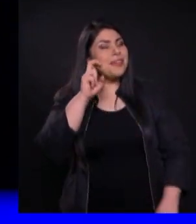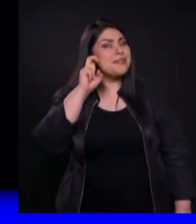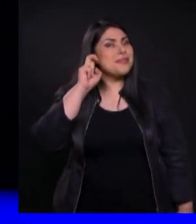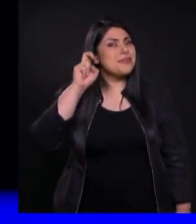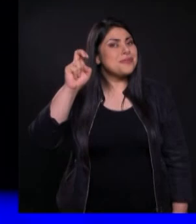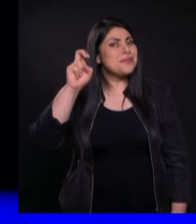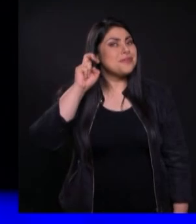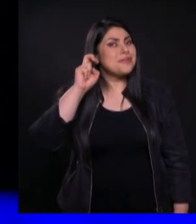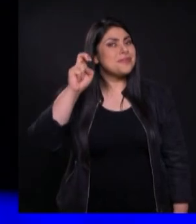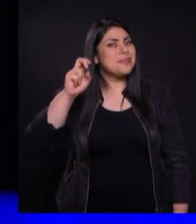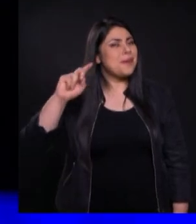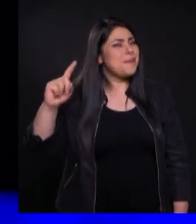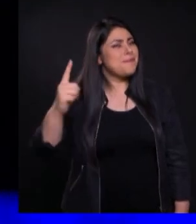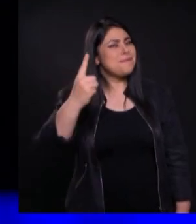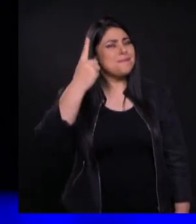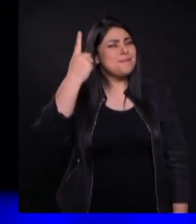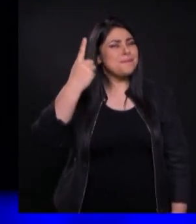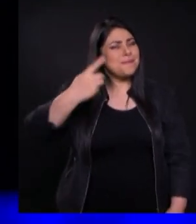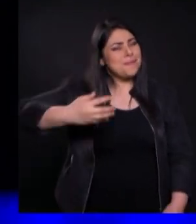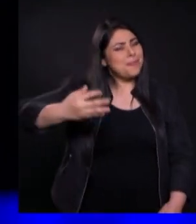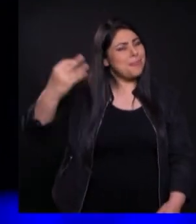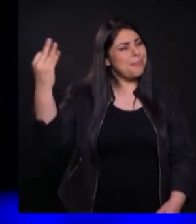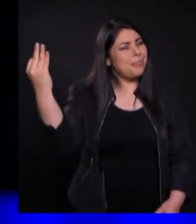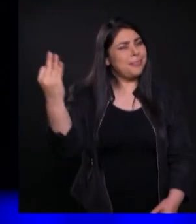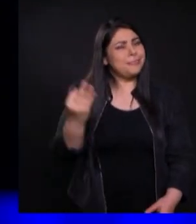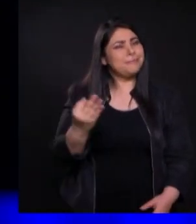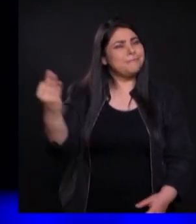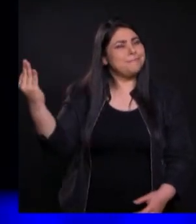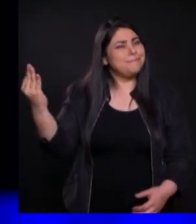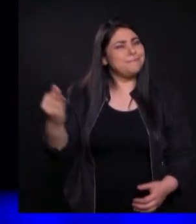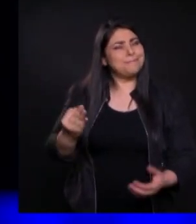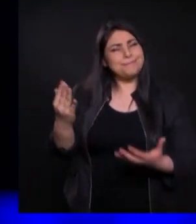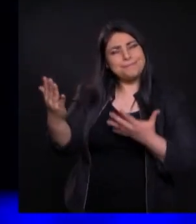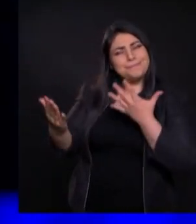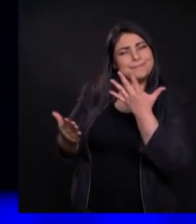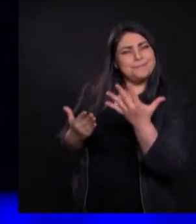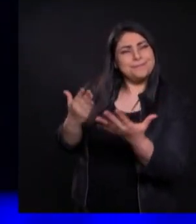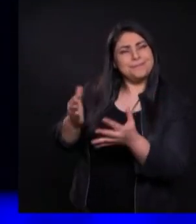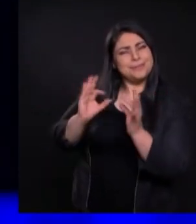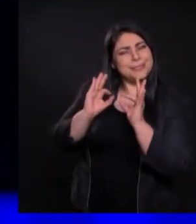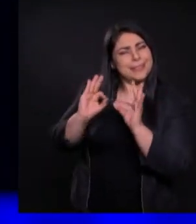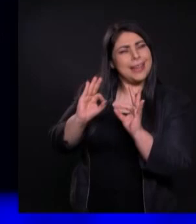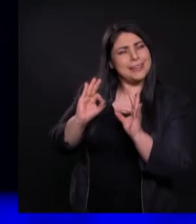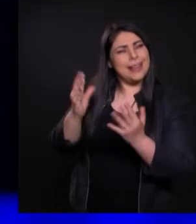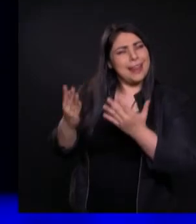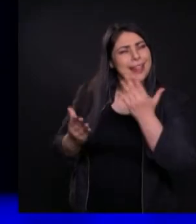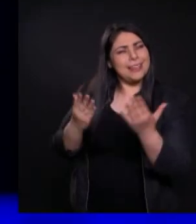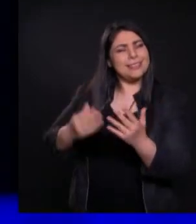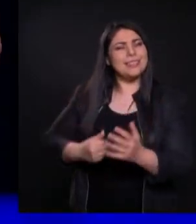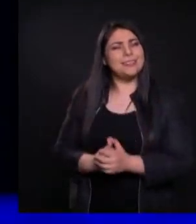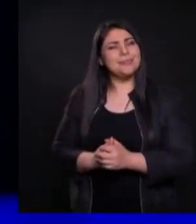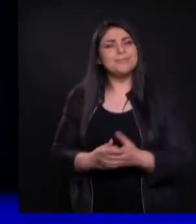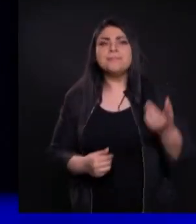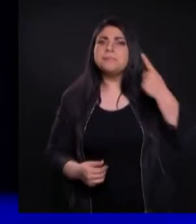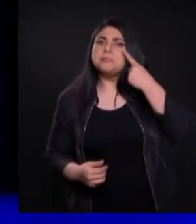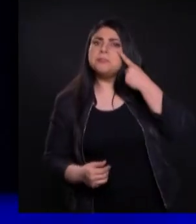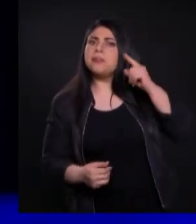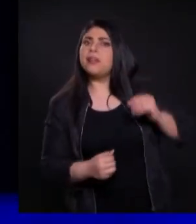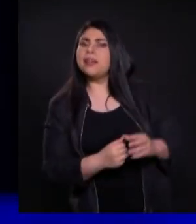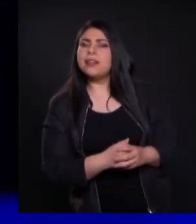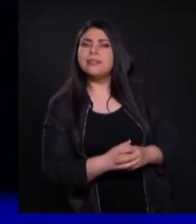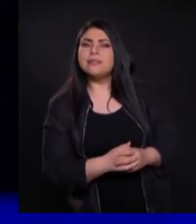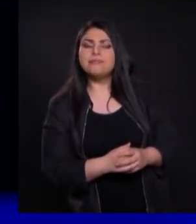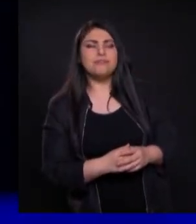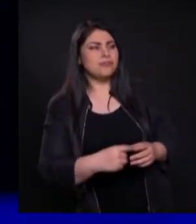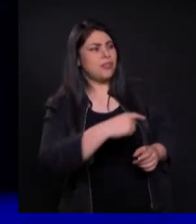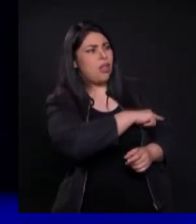por excelencia Ahora mire que mire que tremendo porque Tal vez cuando los discípulos